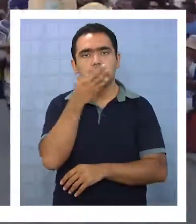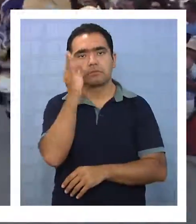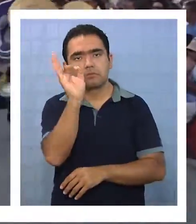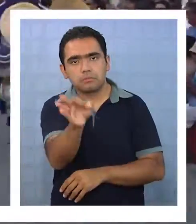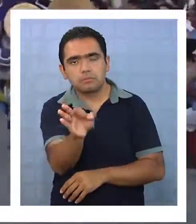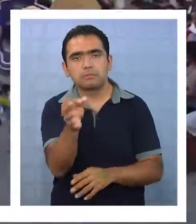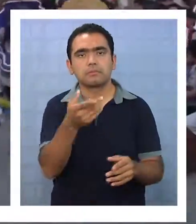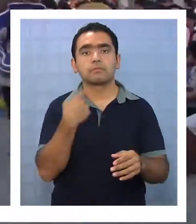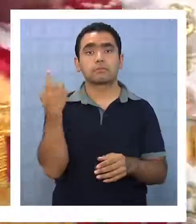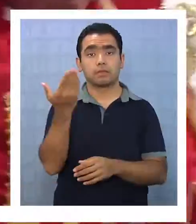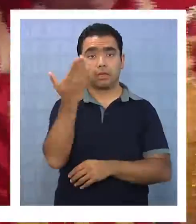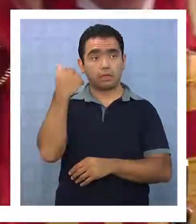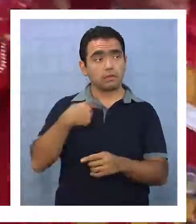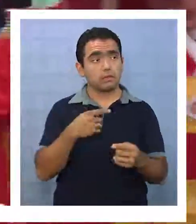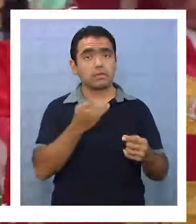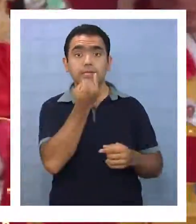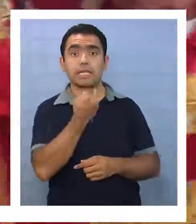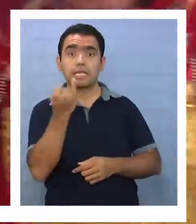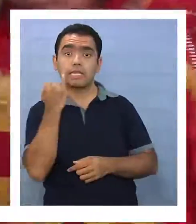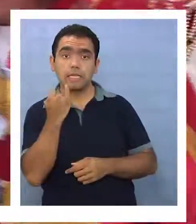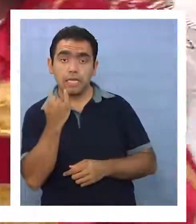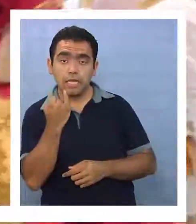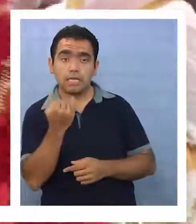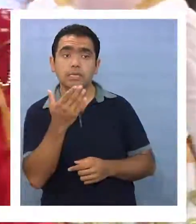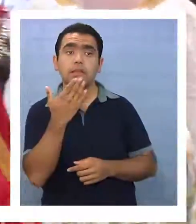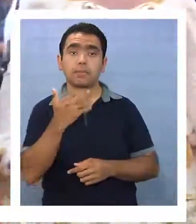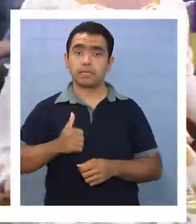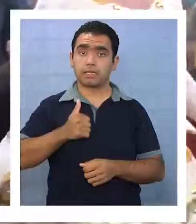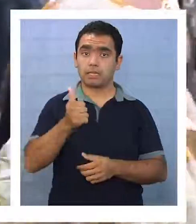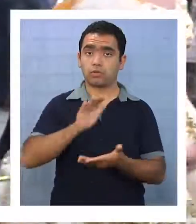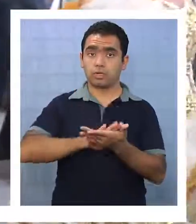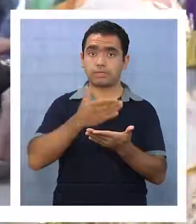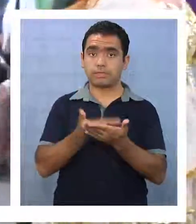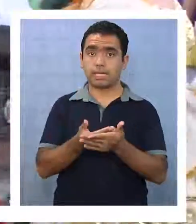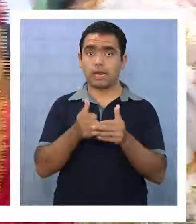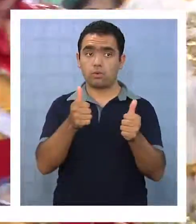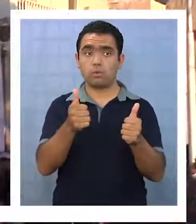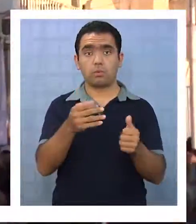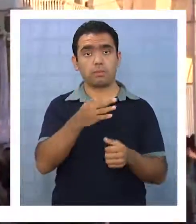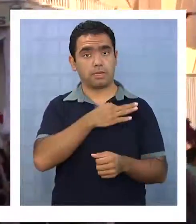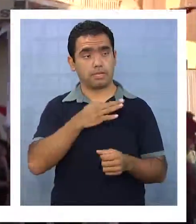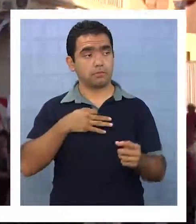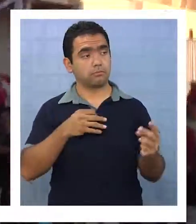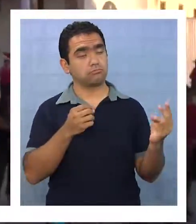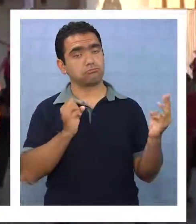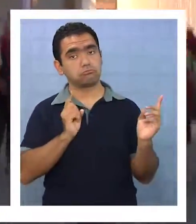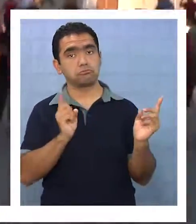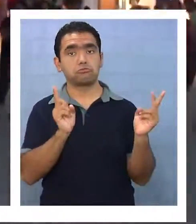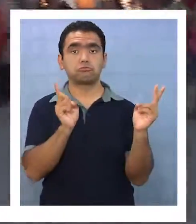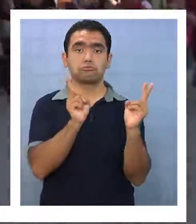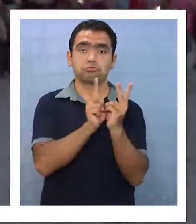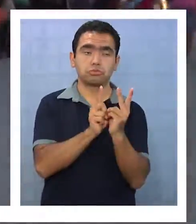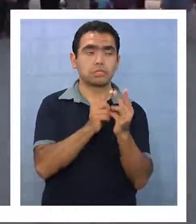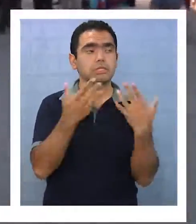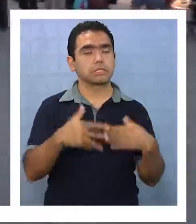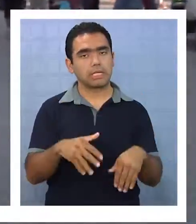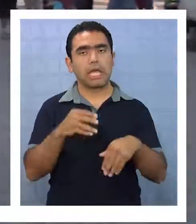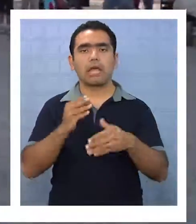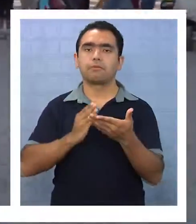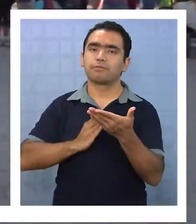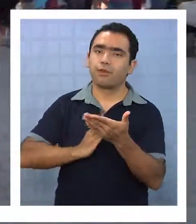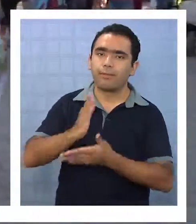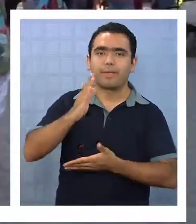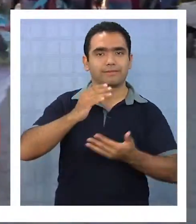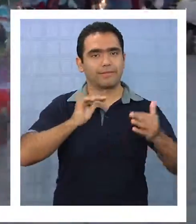el encuentro que tuvimos con el intendente y la directora de salud y la Ceremia Salud, ya la fiesta